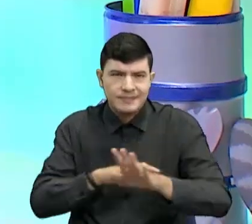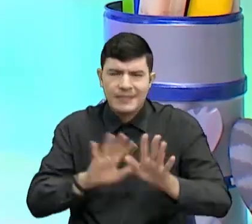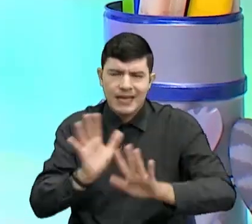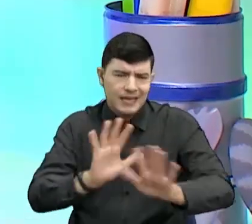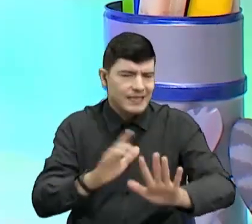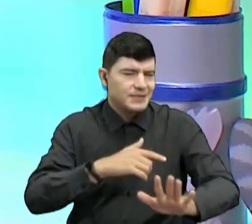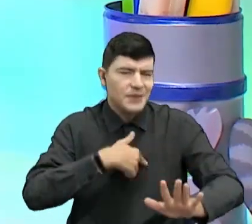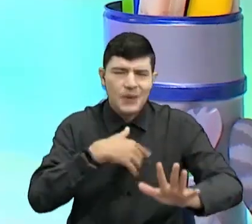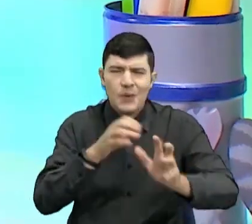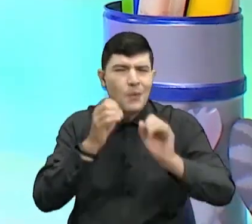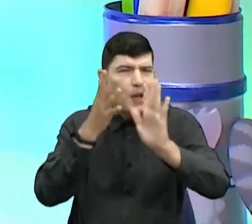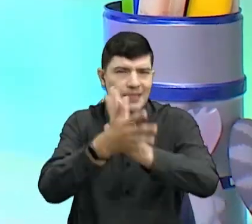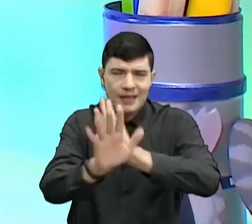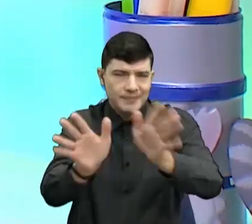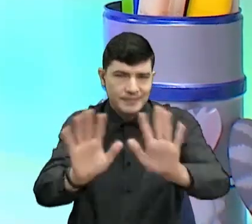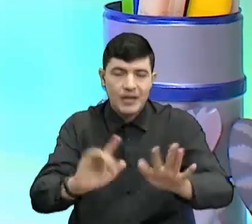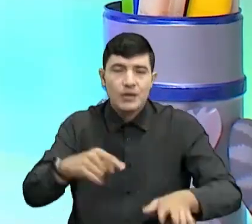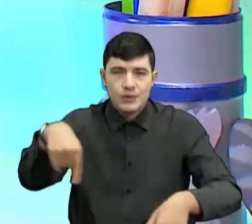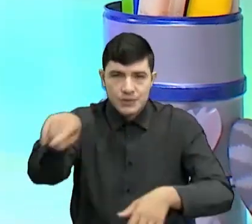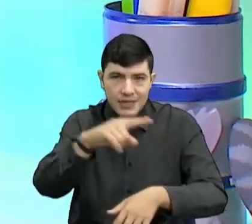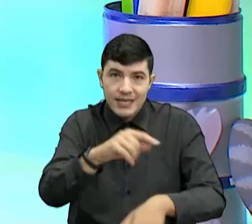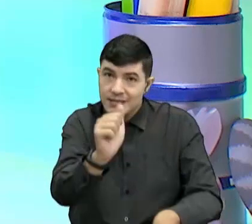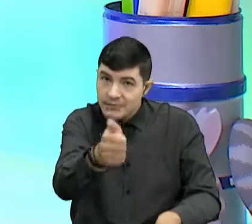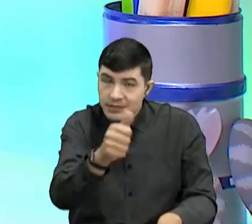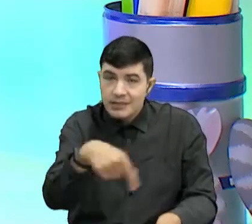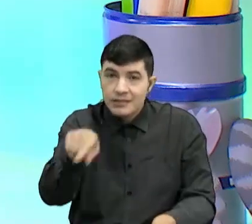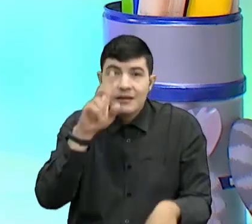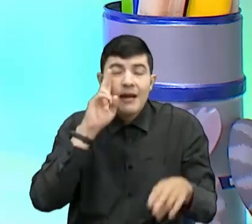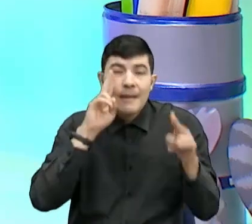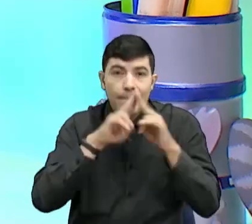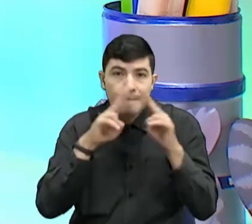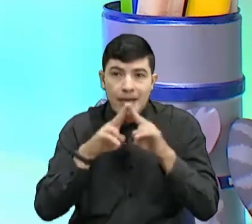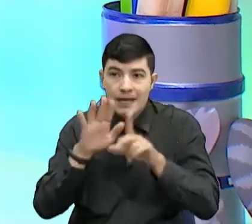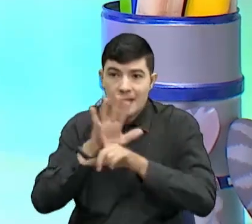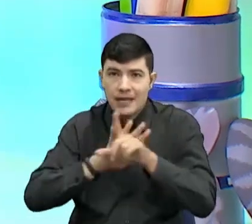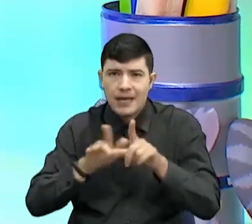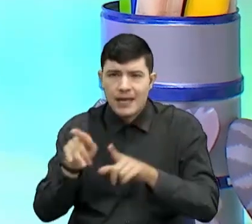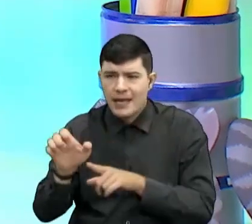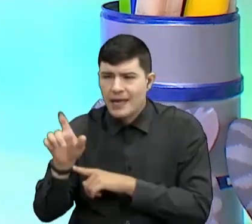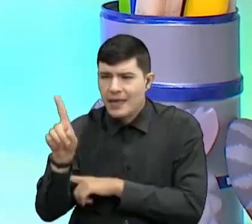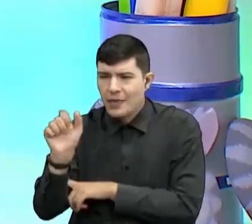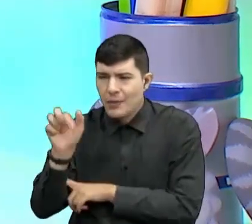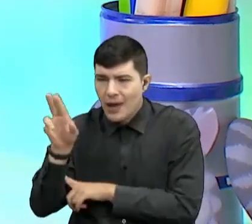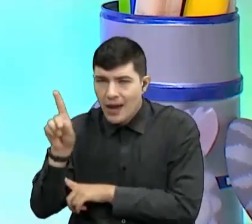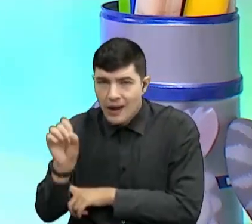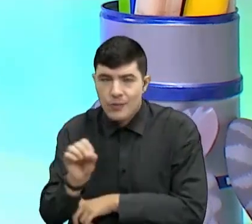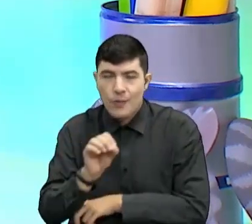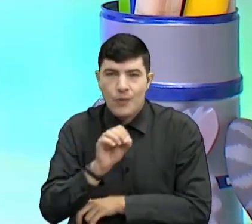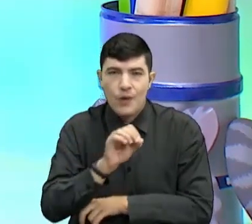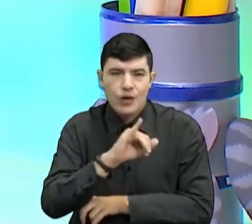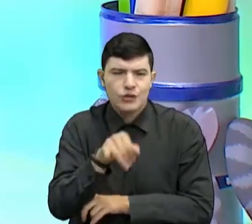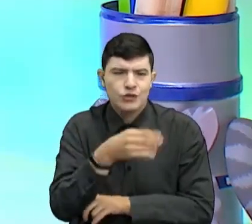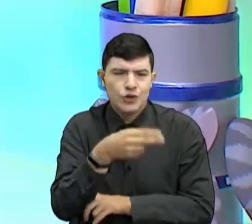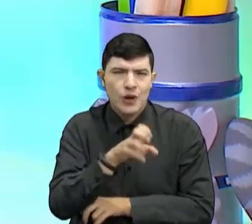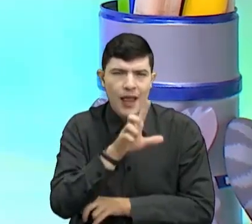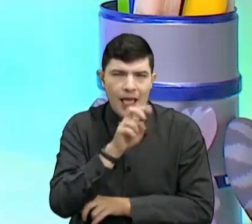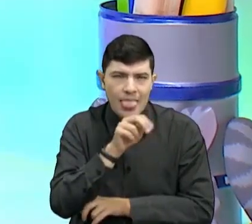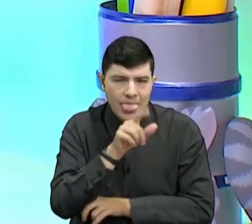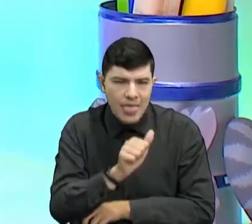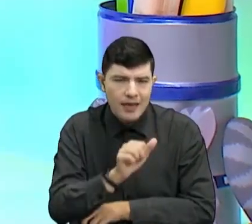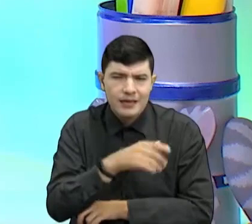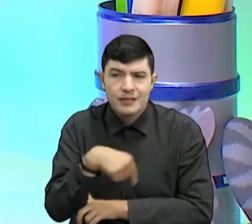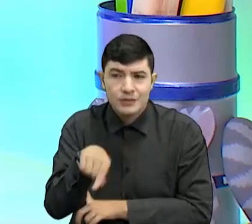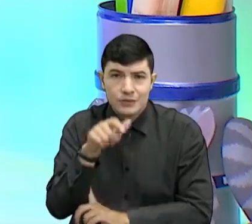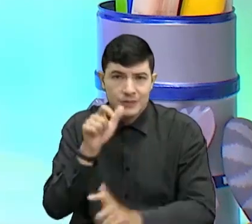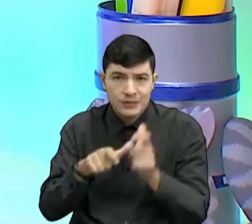yo no les voy a adelantar mucho para que ustedes vean cuál fue la sorpresa que Eduardito, que Doña Yolanda y todas las profes de